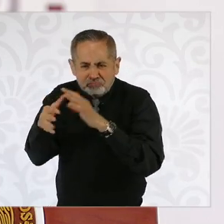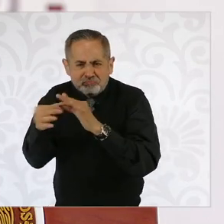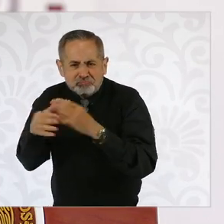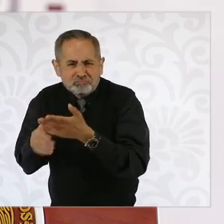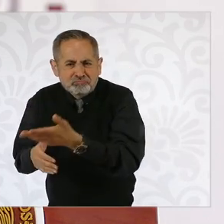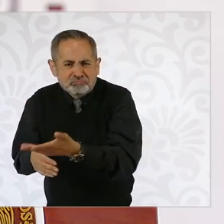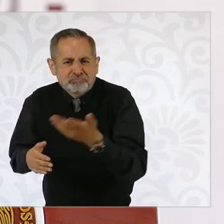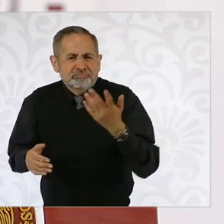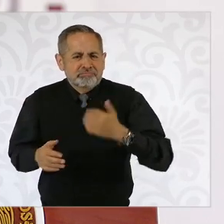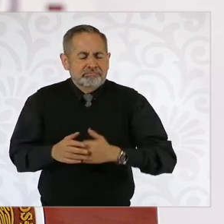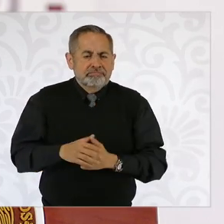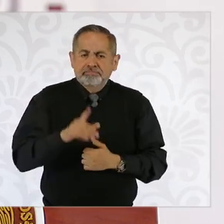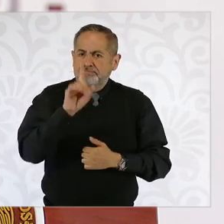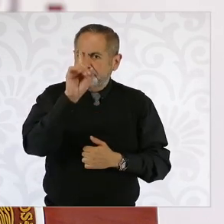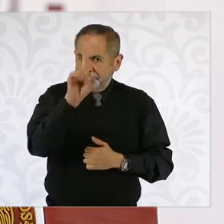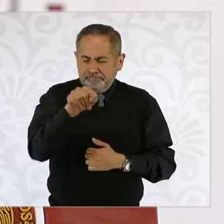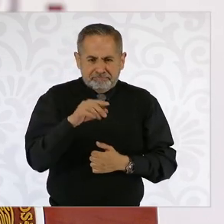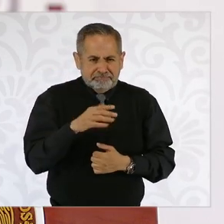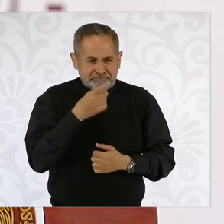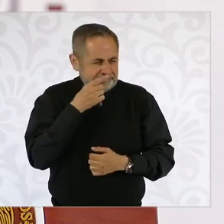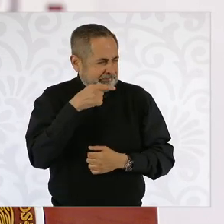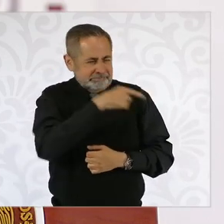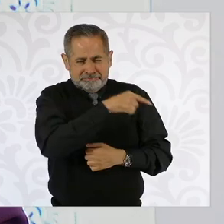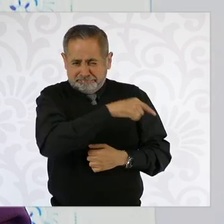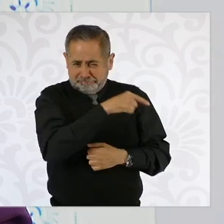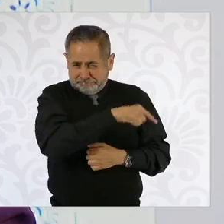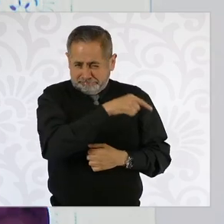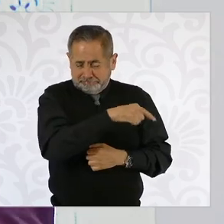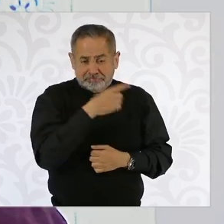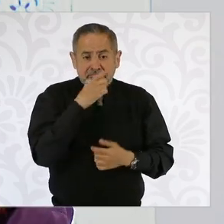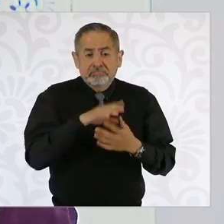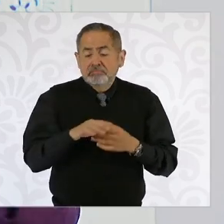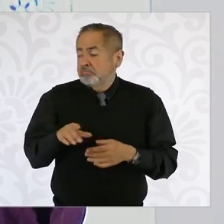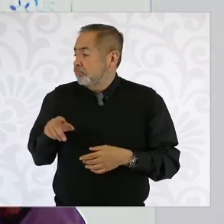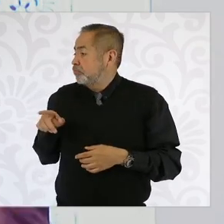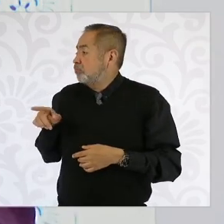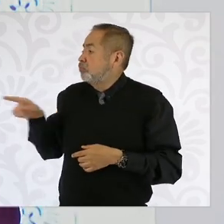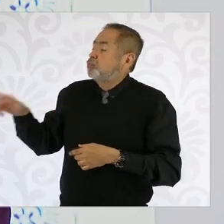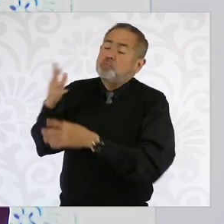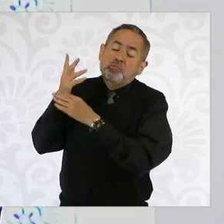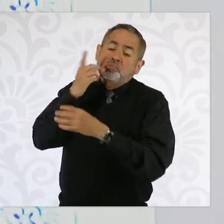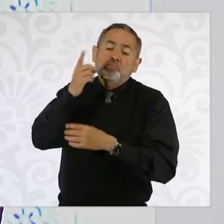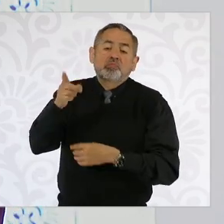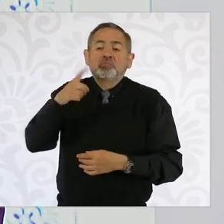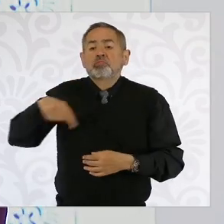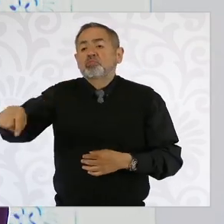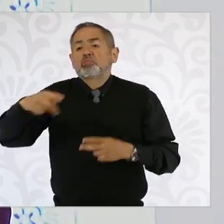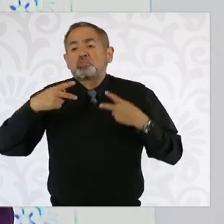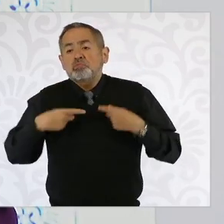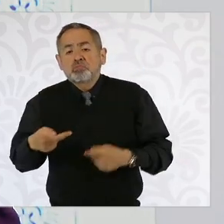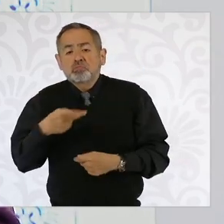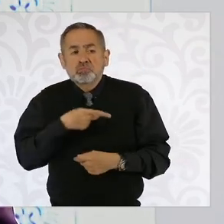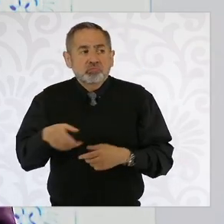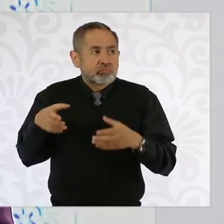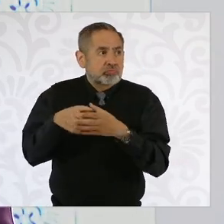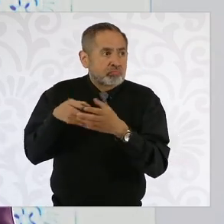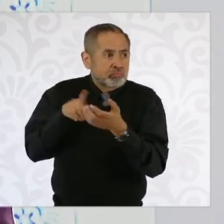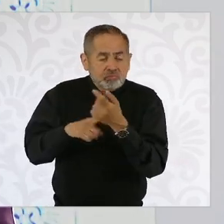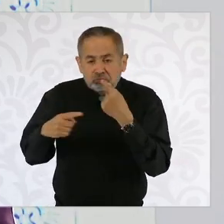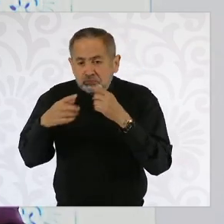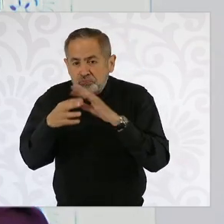Que, por cierto, también dijeron que nosotros decíamos que la pobreza la estábamos equiparando a la